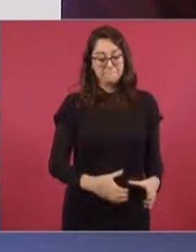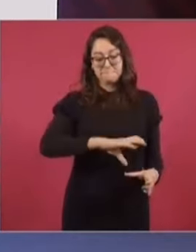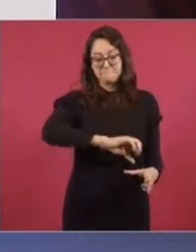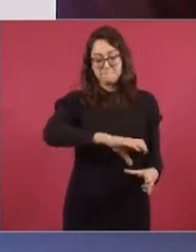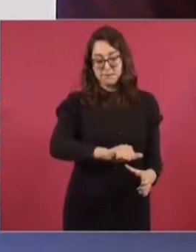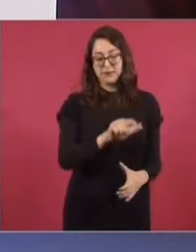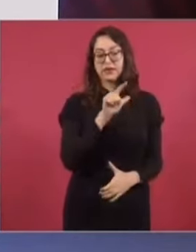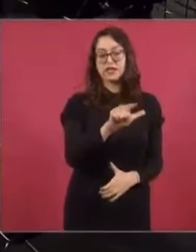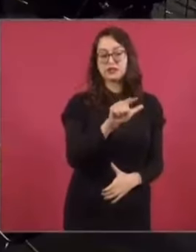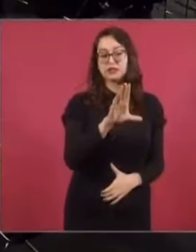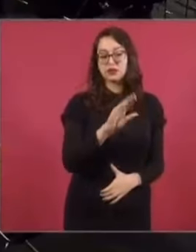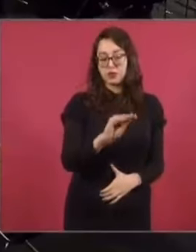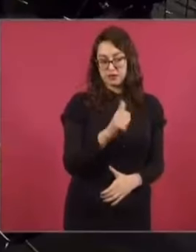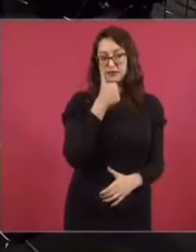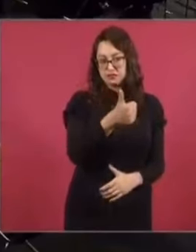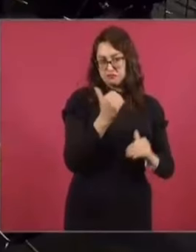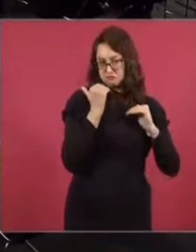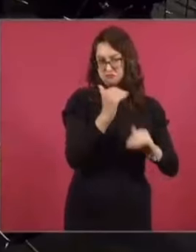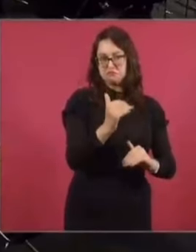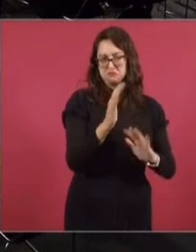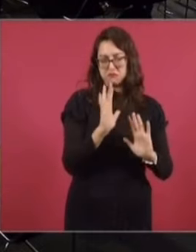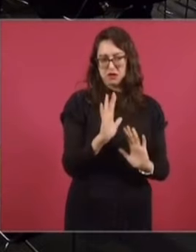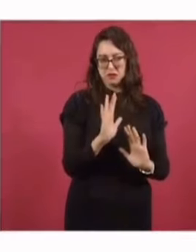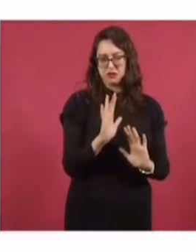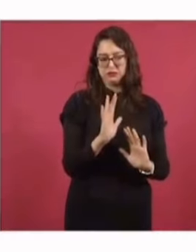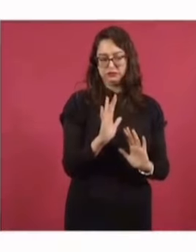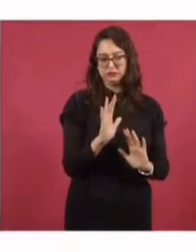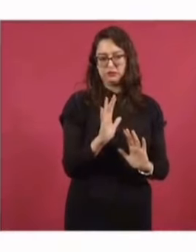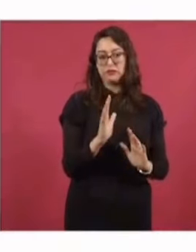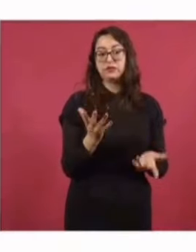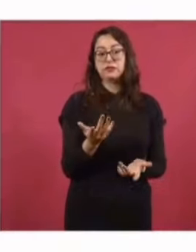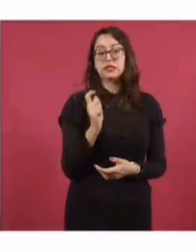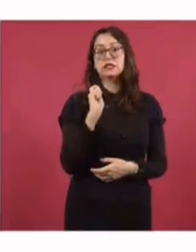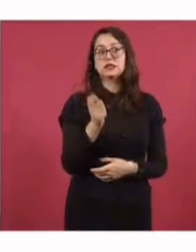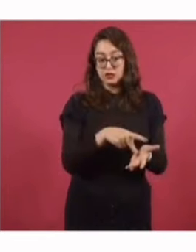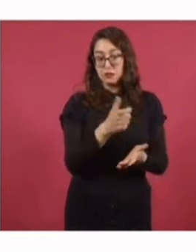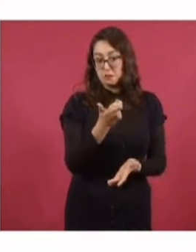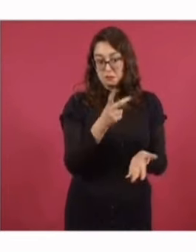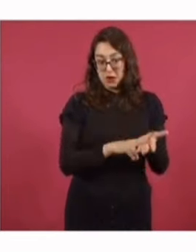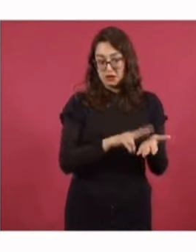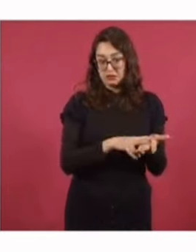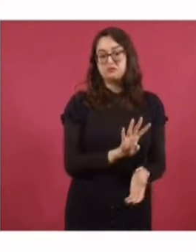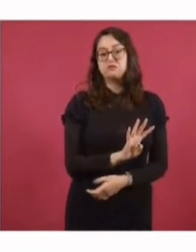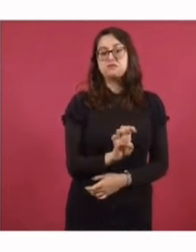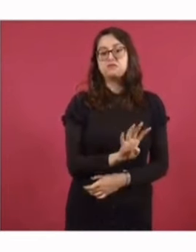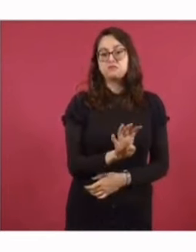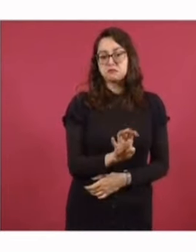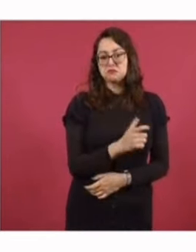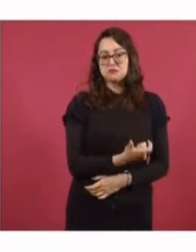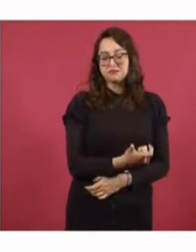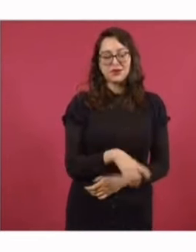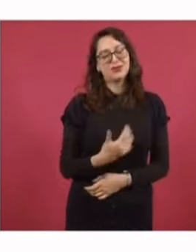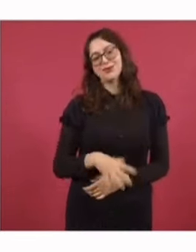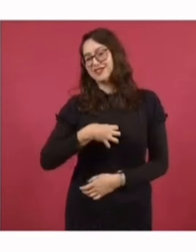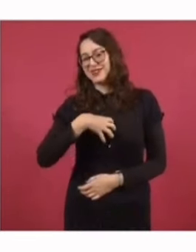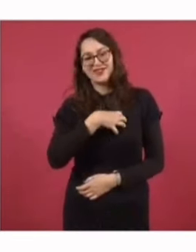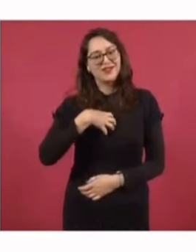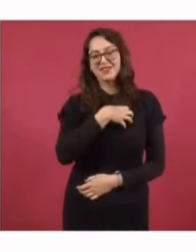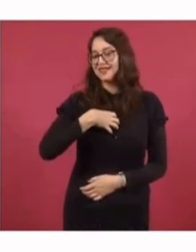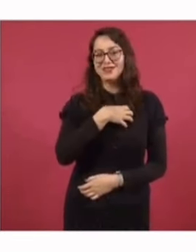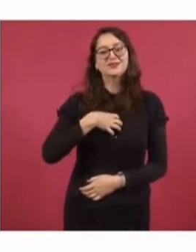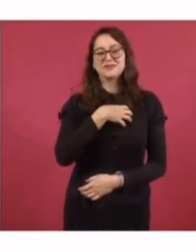17.96, el promedio. Estamos hablando de un cilindro de 20 kilos, 200 pesos. Estoy muy contento por eso.